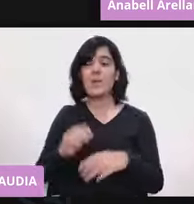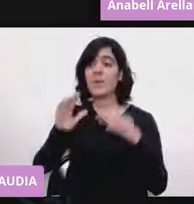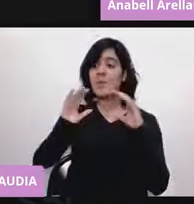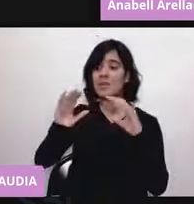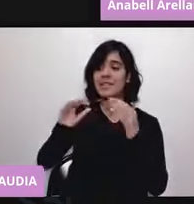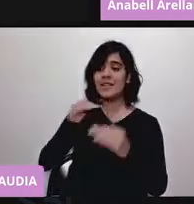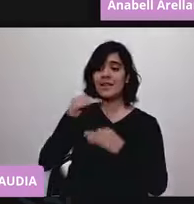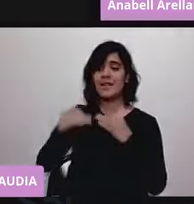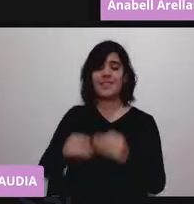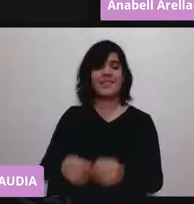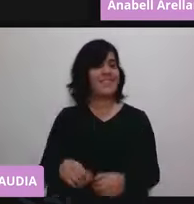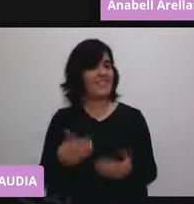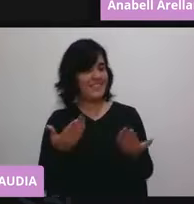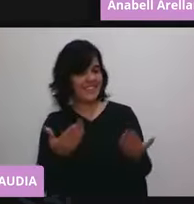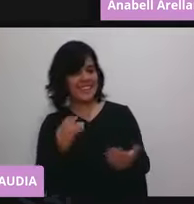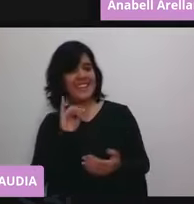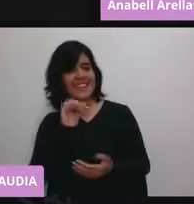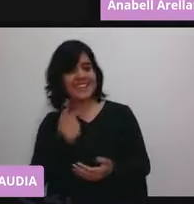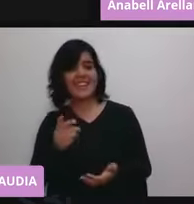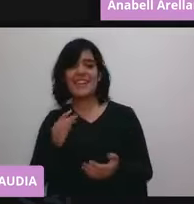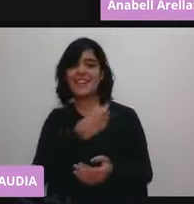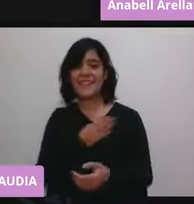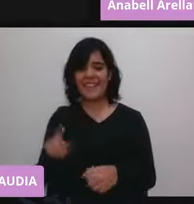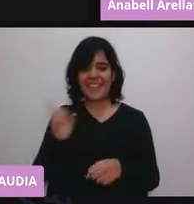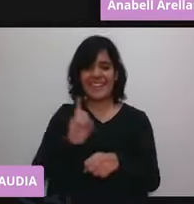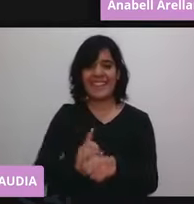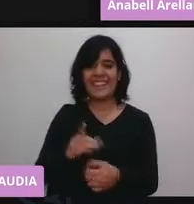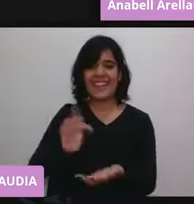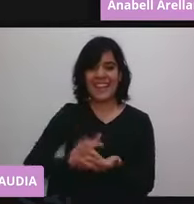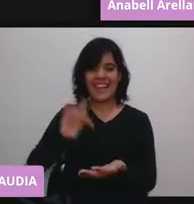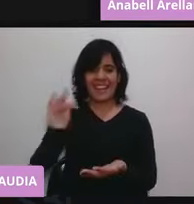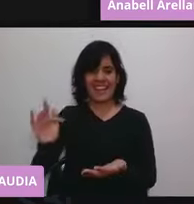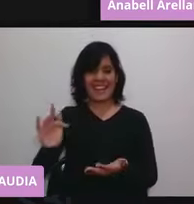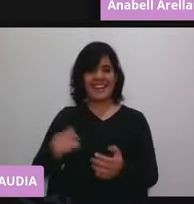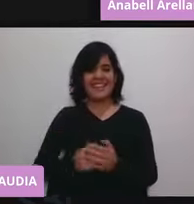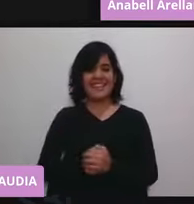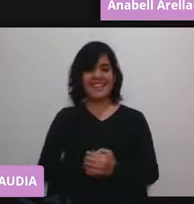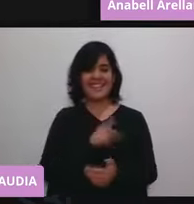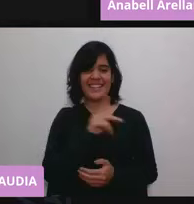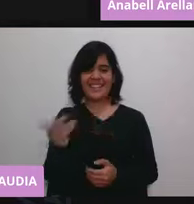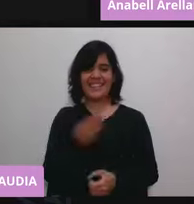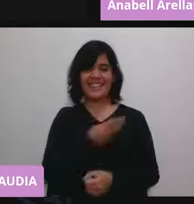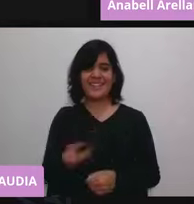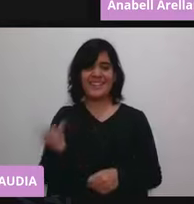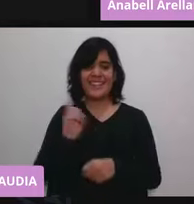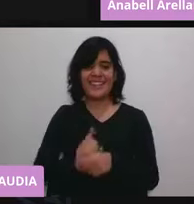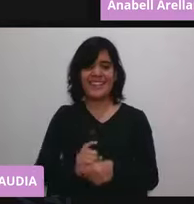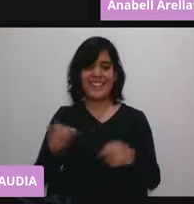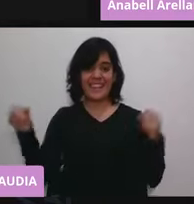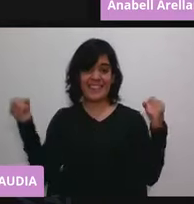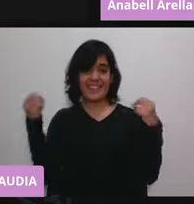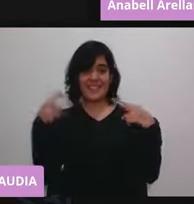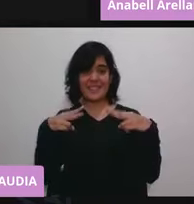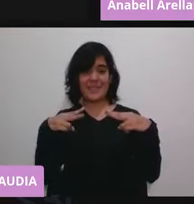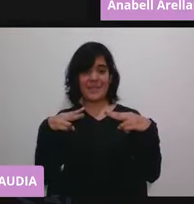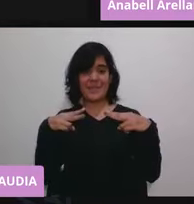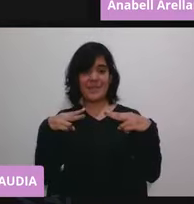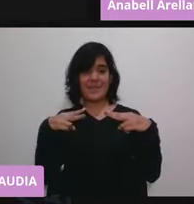Al contrario, al contrario. Buen Gracias, doctora, que tengan muy buen día. Nos vemos el próximo